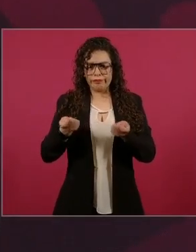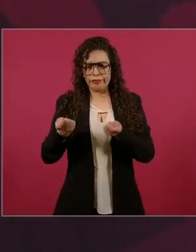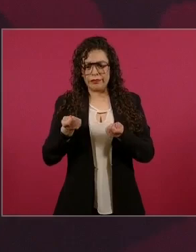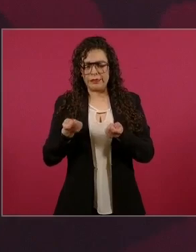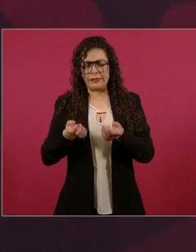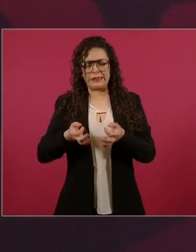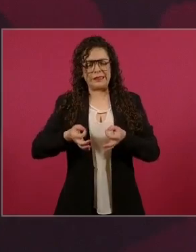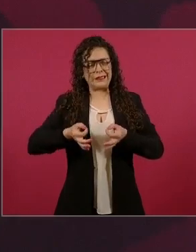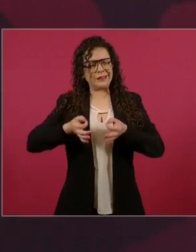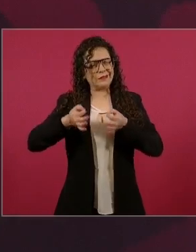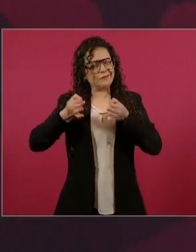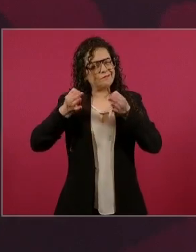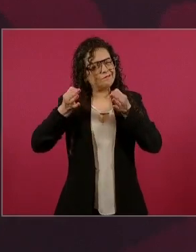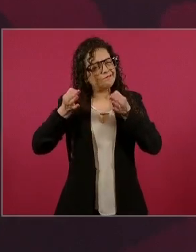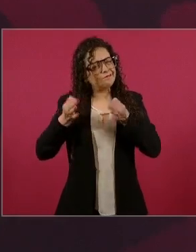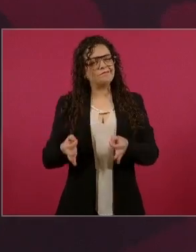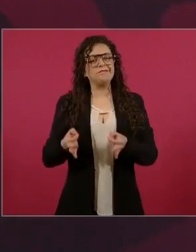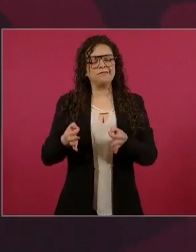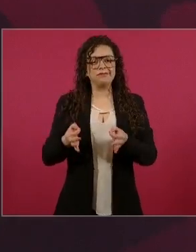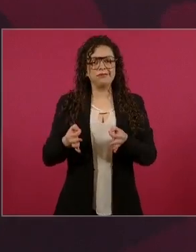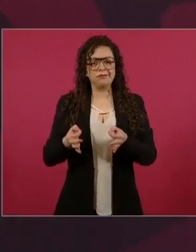Para no